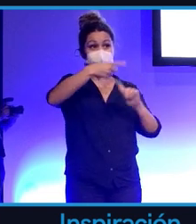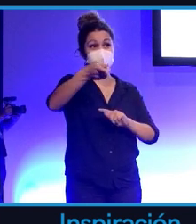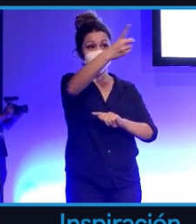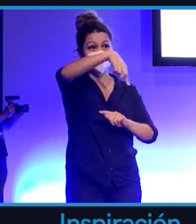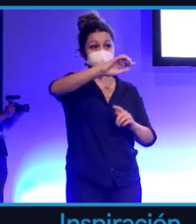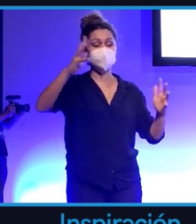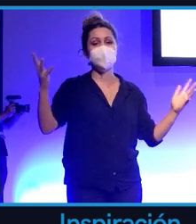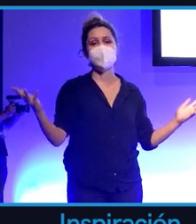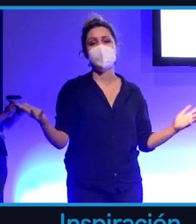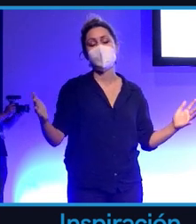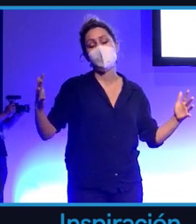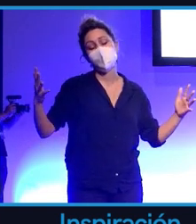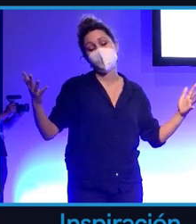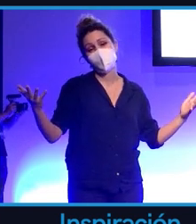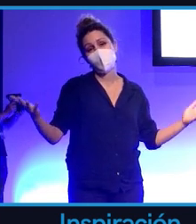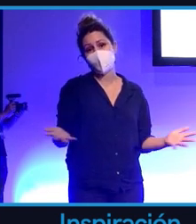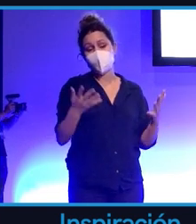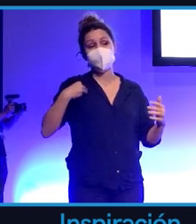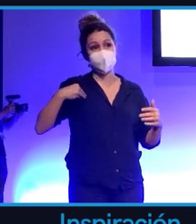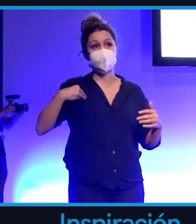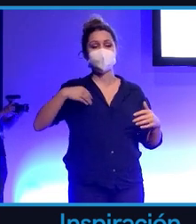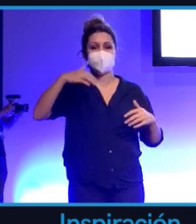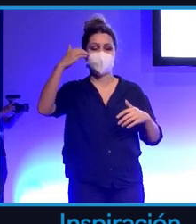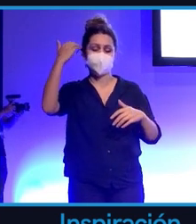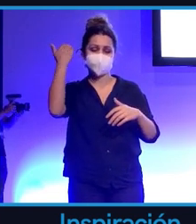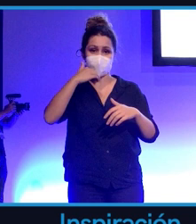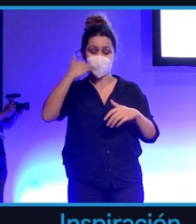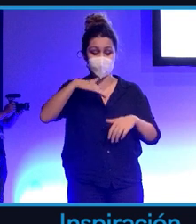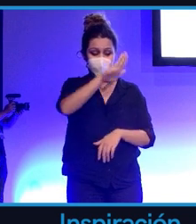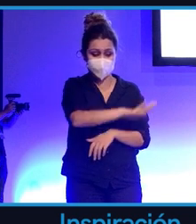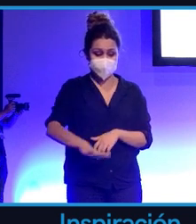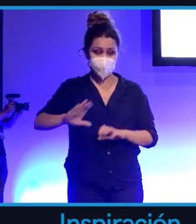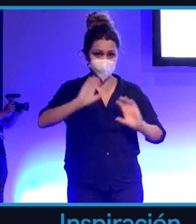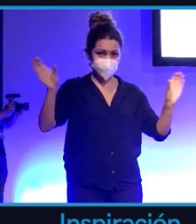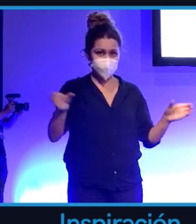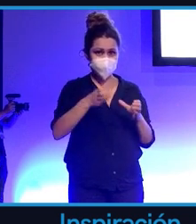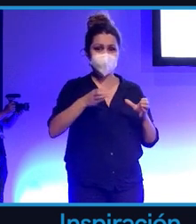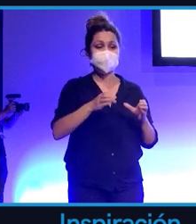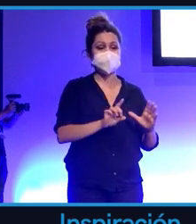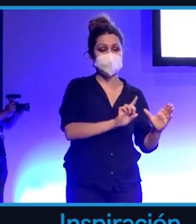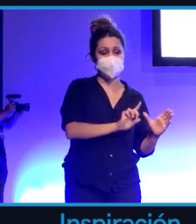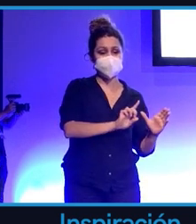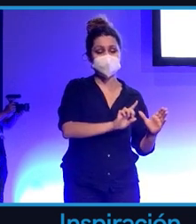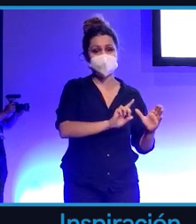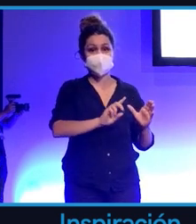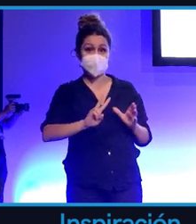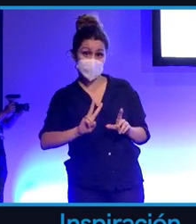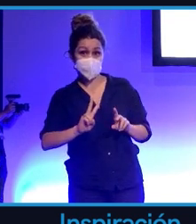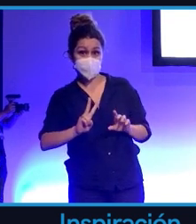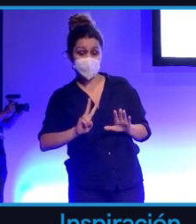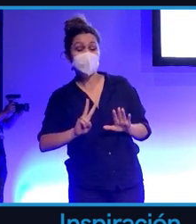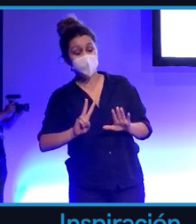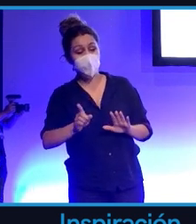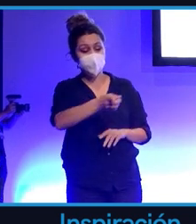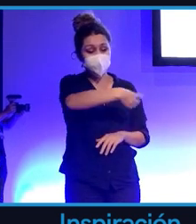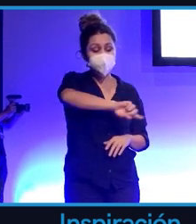sábado a ver el partido de pre-Benjamines del Club Deportivo Tenerife. Vemos como niños de 6 años, de 7 años, de 5 años, juegan y